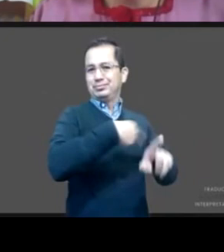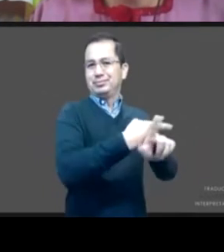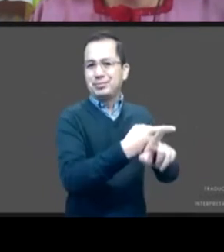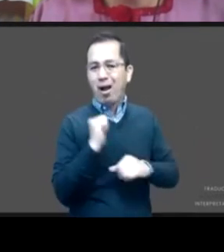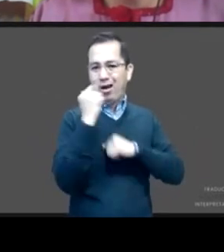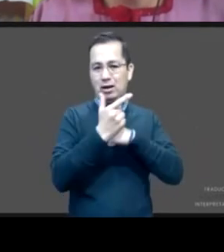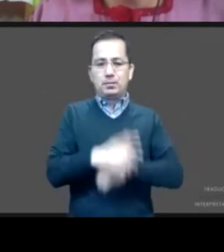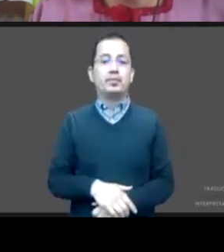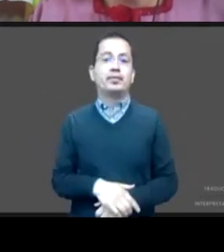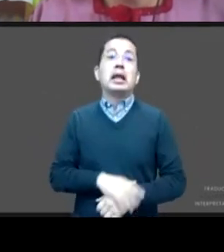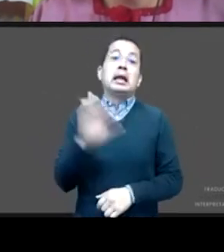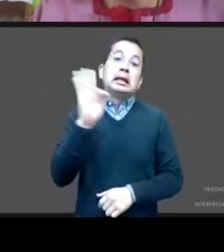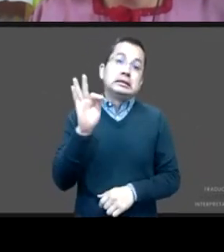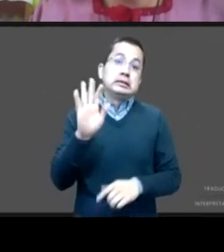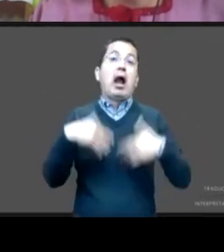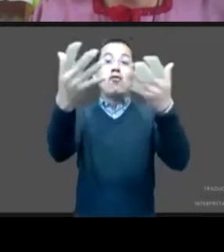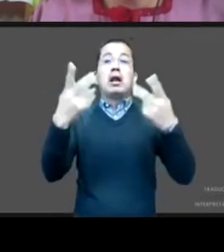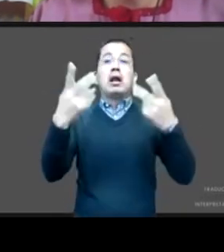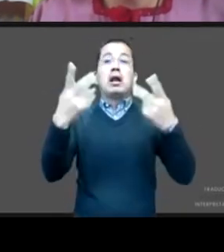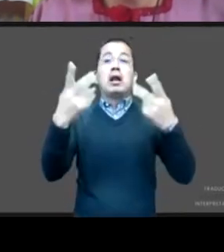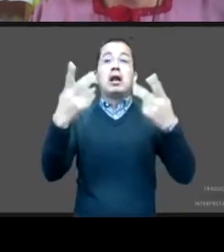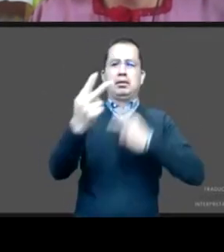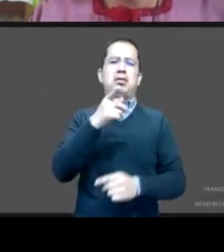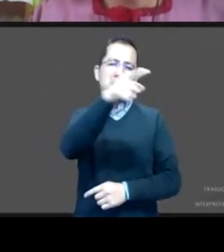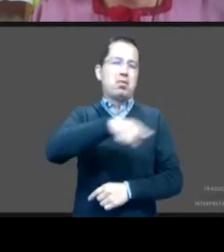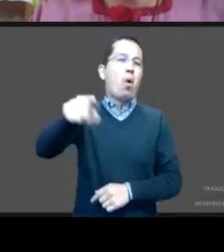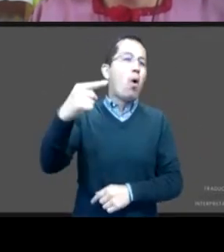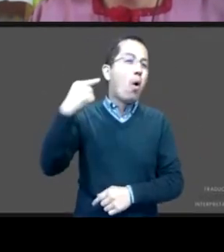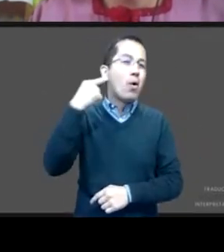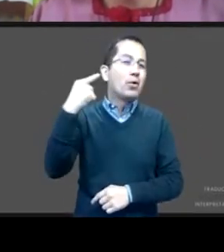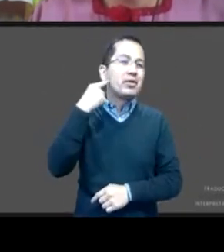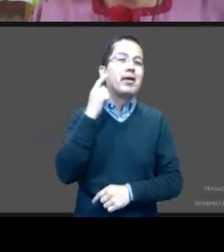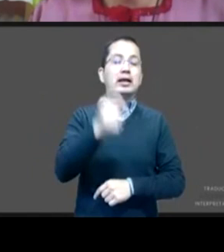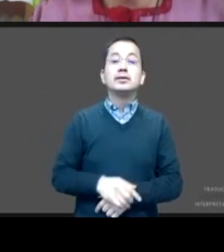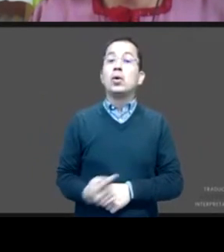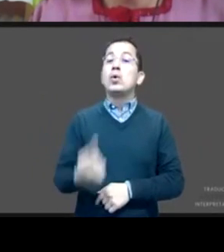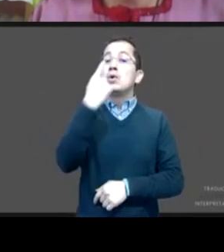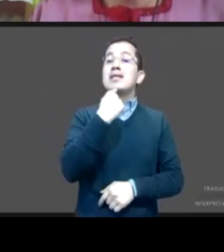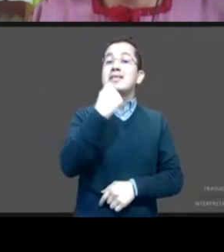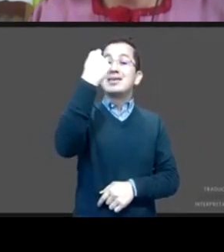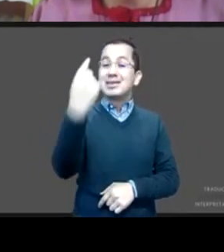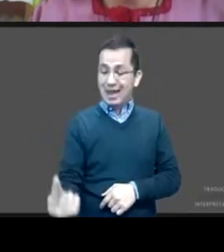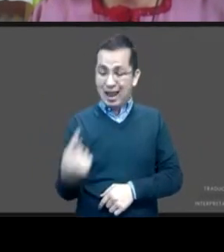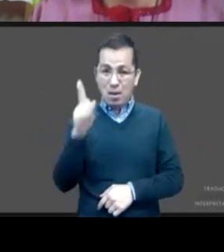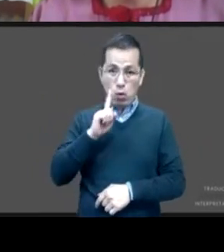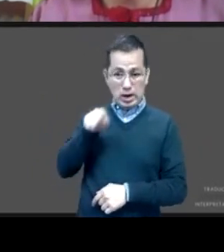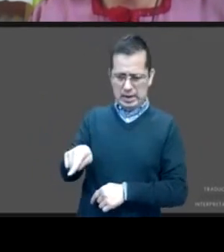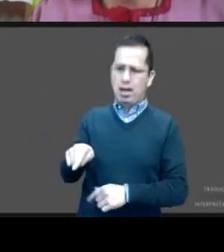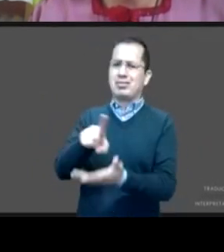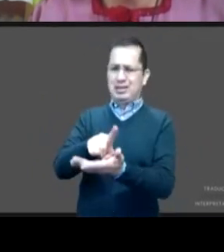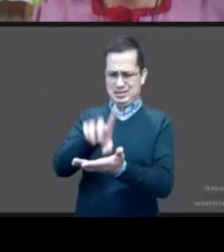habrá escuchado de un caso que fue recientemente reportado en los medios de una niña con discapacidad víctima de